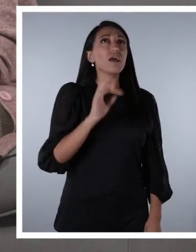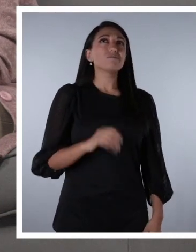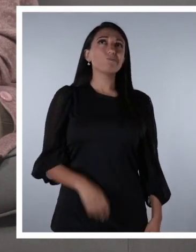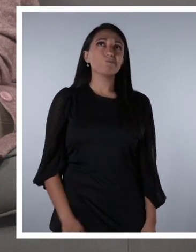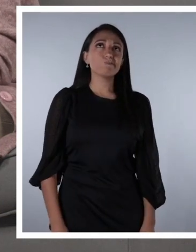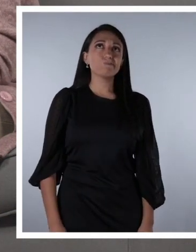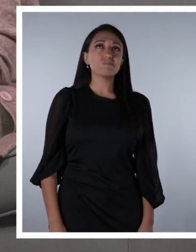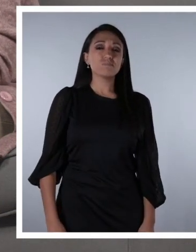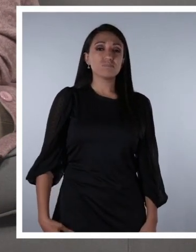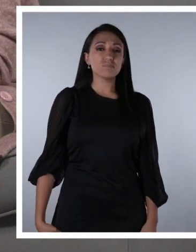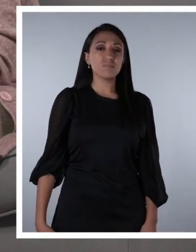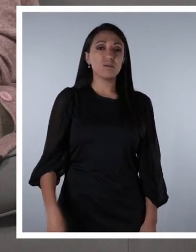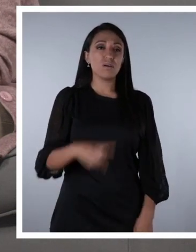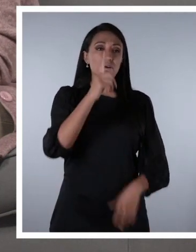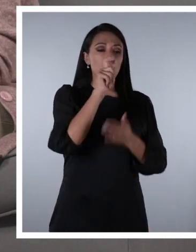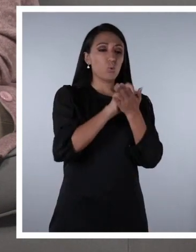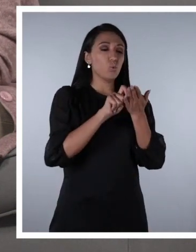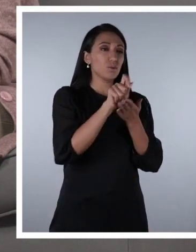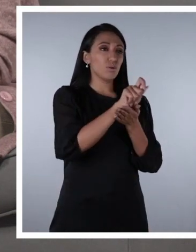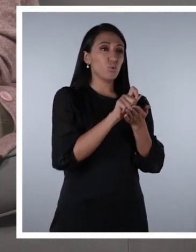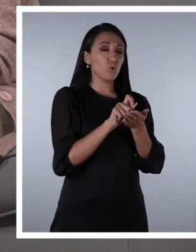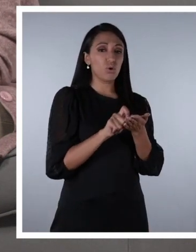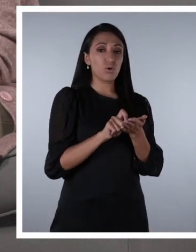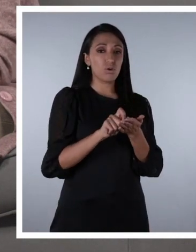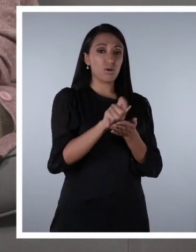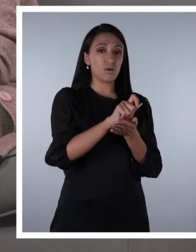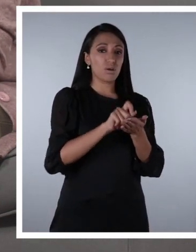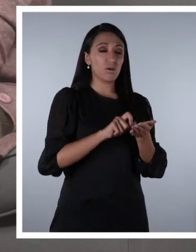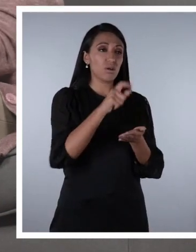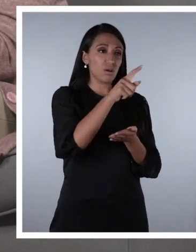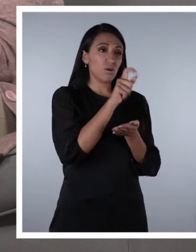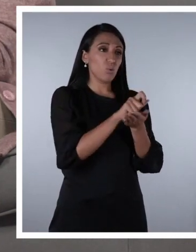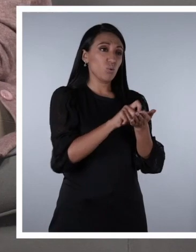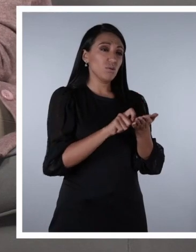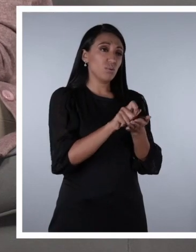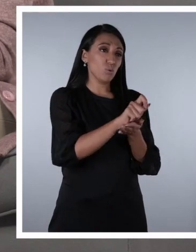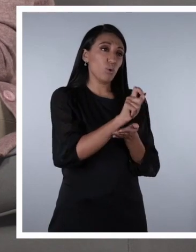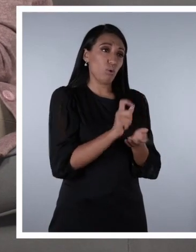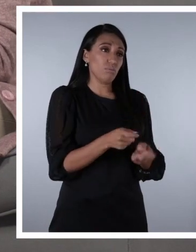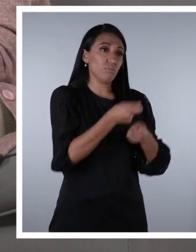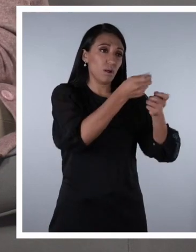vez yo podría hacer un dibujo con esos marcadores que le gustan tanto a ella.